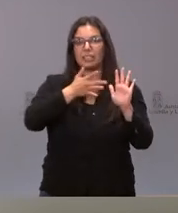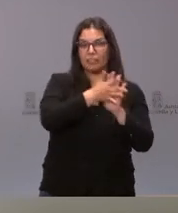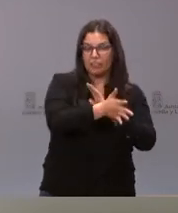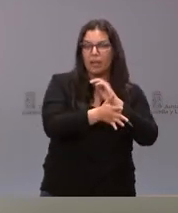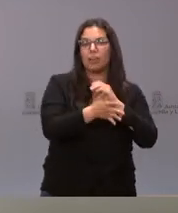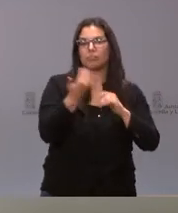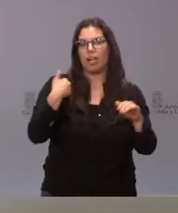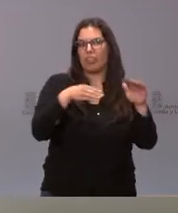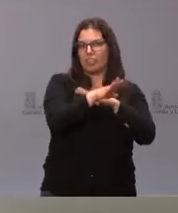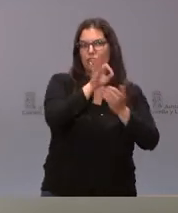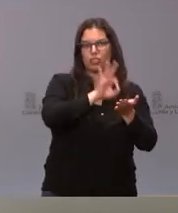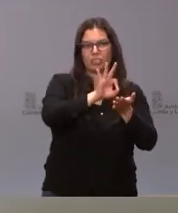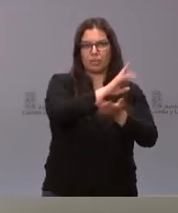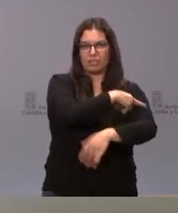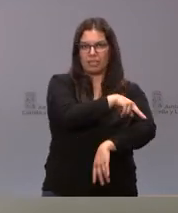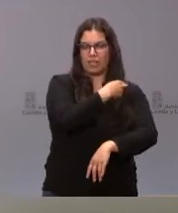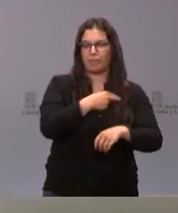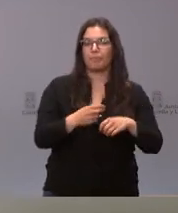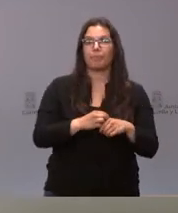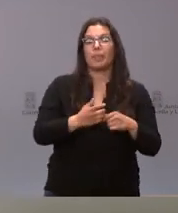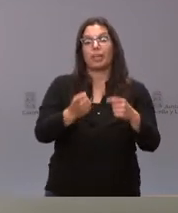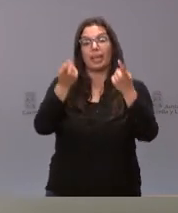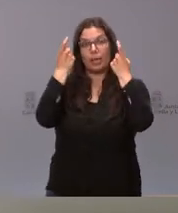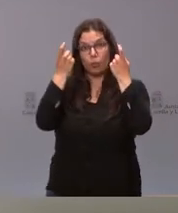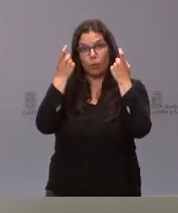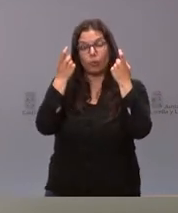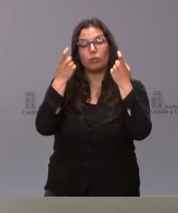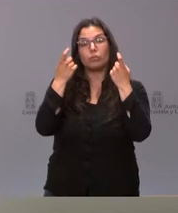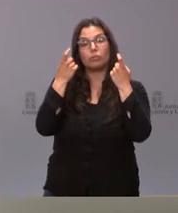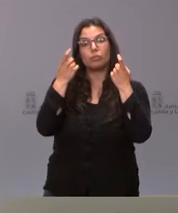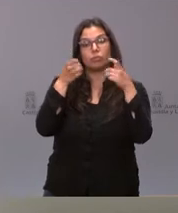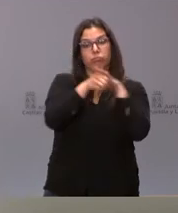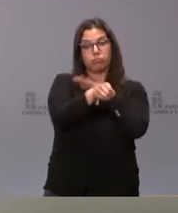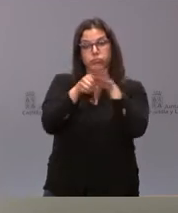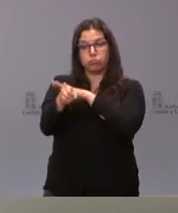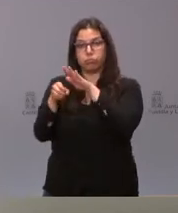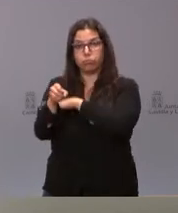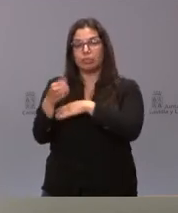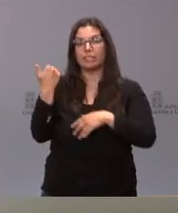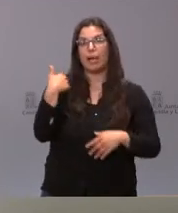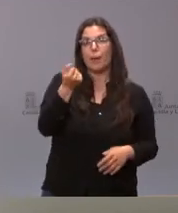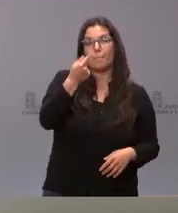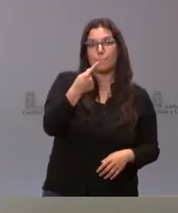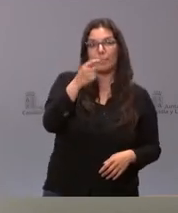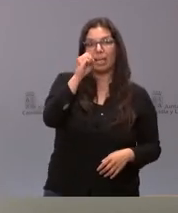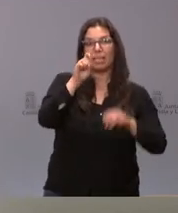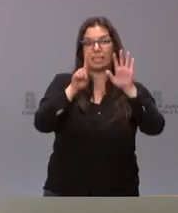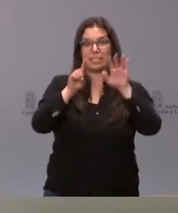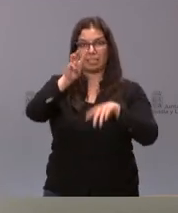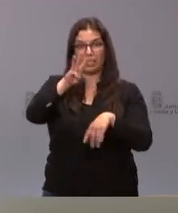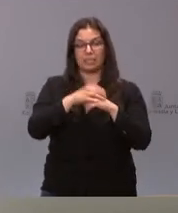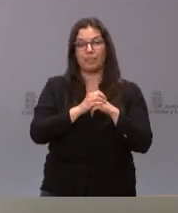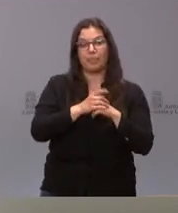de estos servicios sanitarios alumnos en educación escolarizados procedentes de Ucrania son 1.063 y